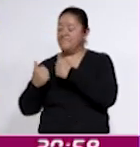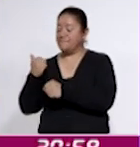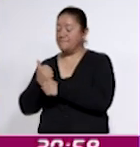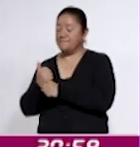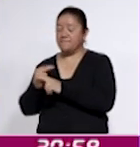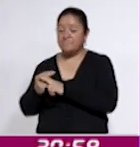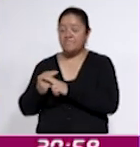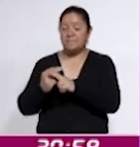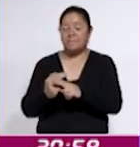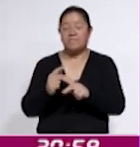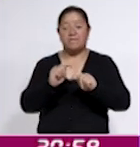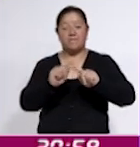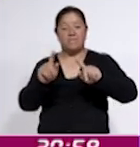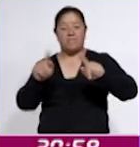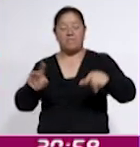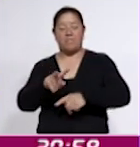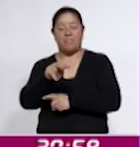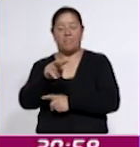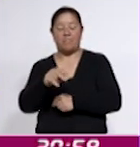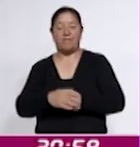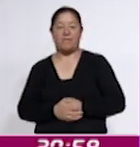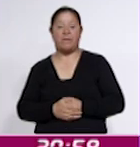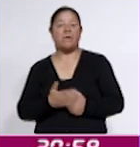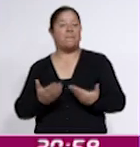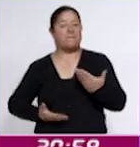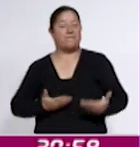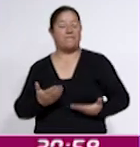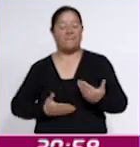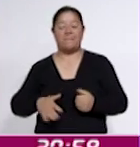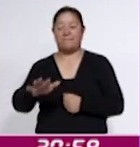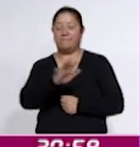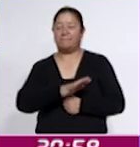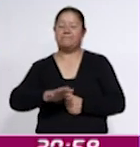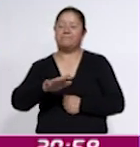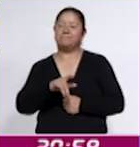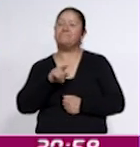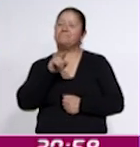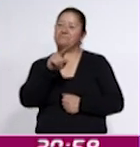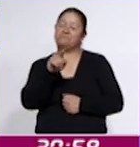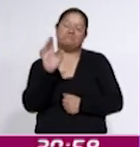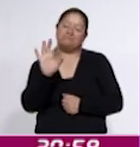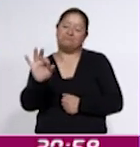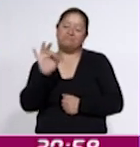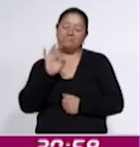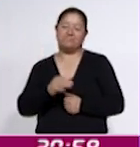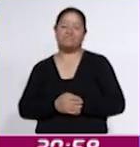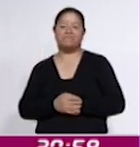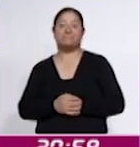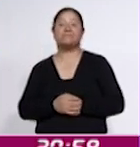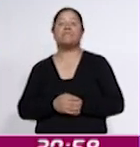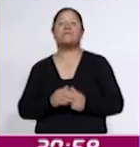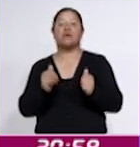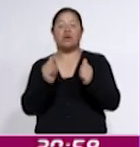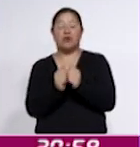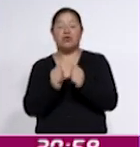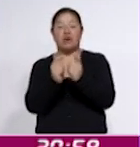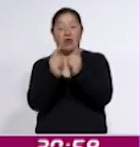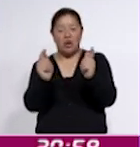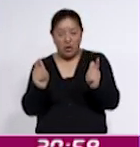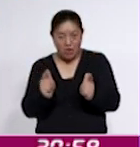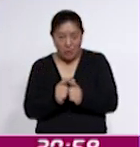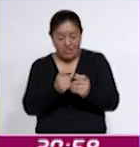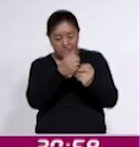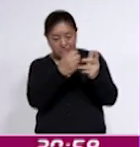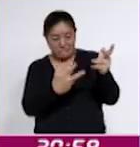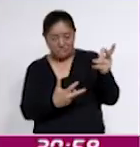Tlaxcala Televisión. El ambiente, el sabor, el júbilo, pues lo pone usted. con la presencia de estas agrupaciones, sin